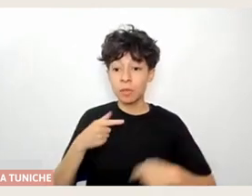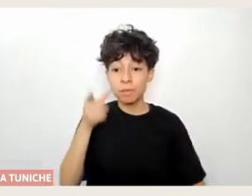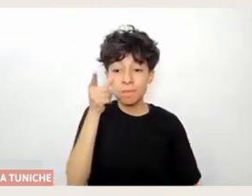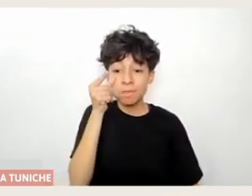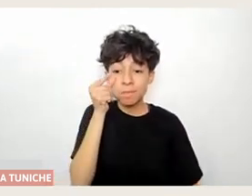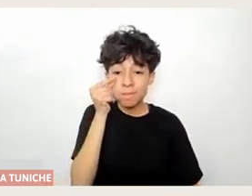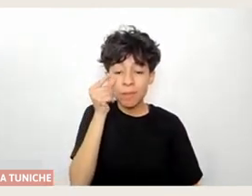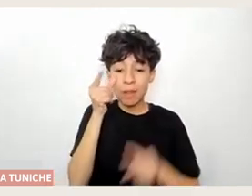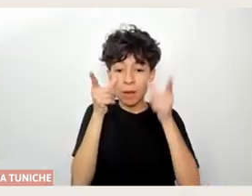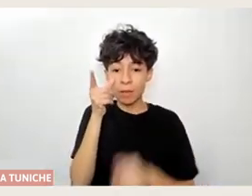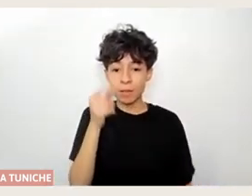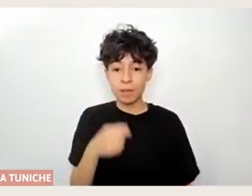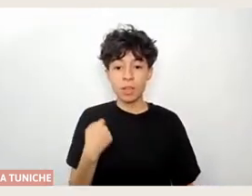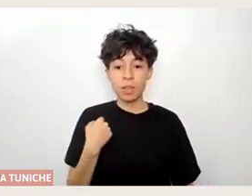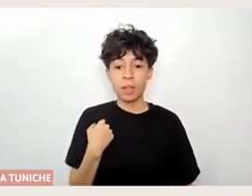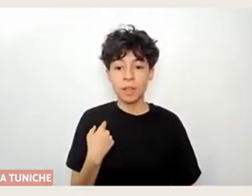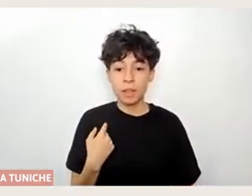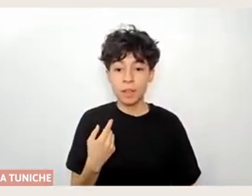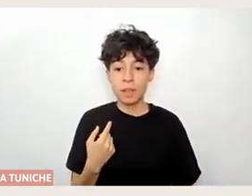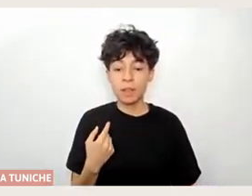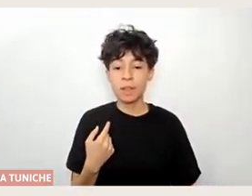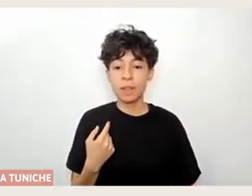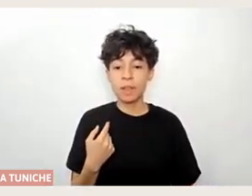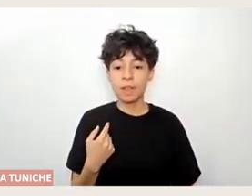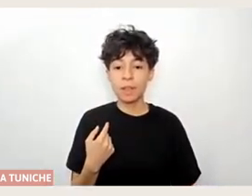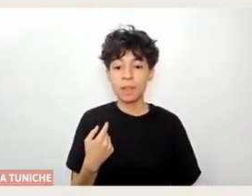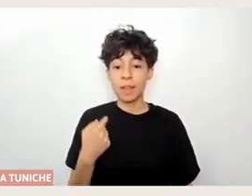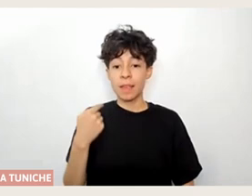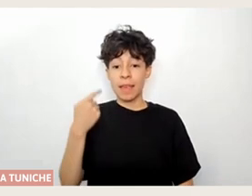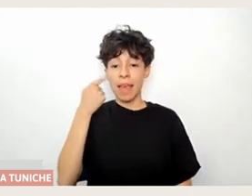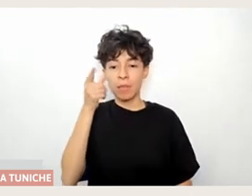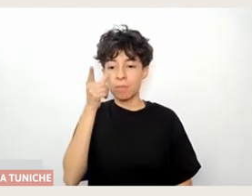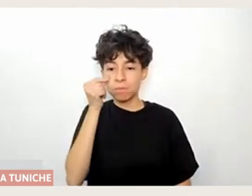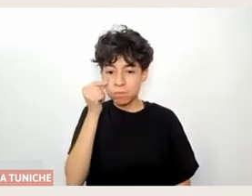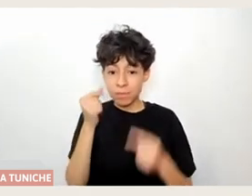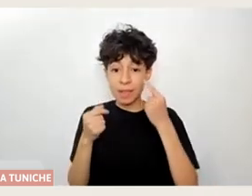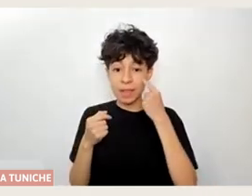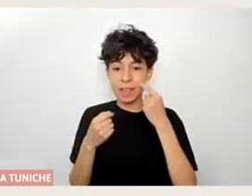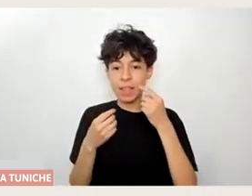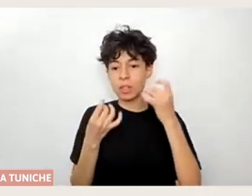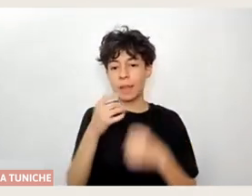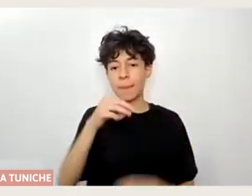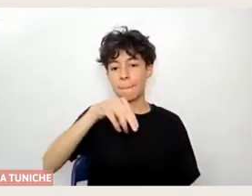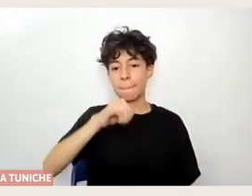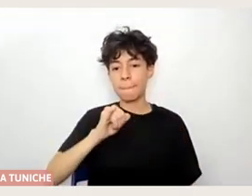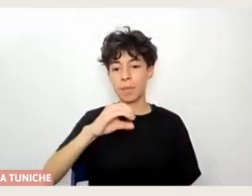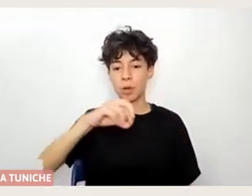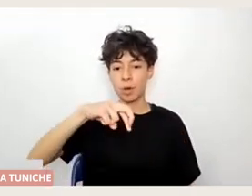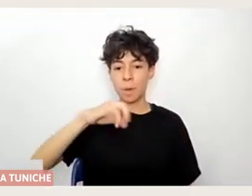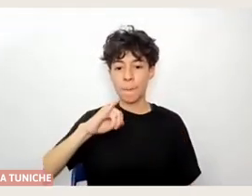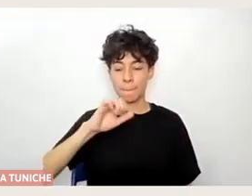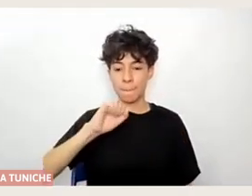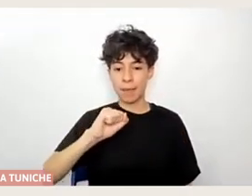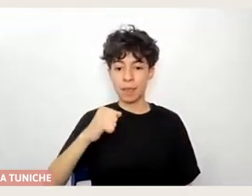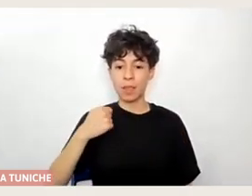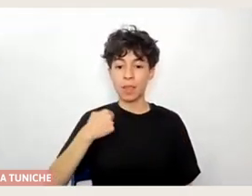vista monocular, veo con un solo ojo y con el otro tengo alta miopía. Y también tengo como una visión súper relativa porque uso lente de